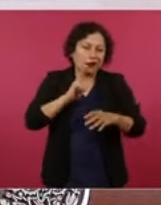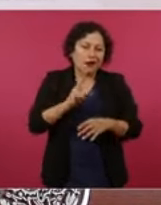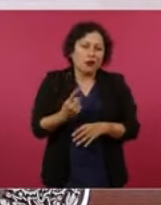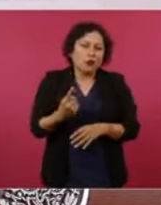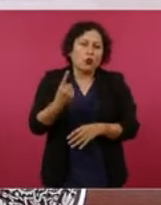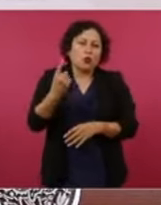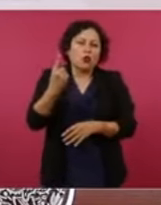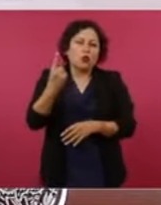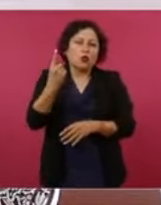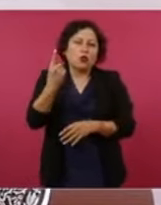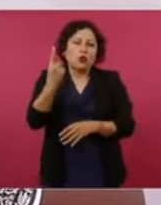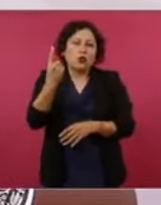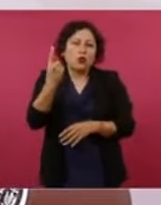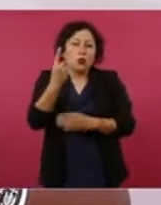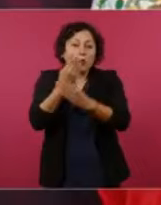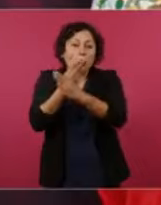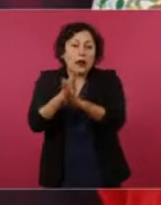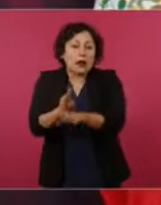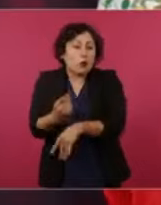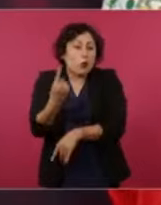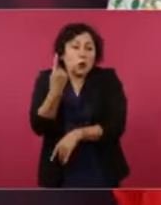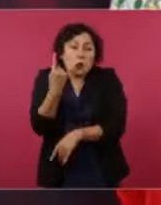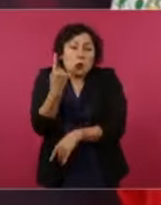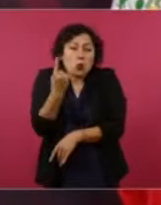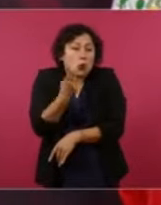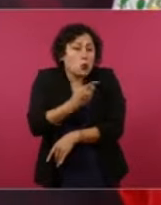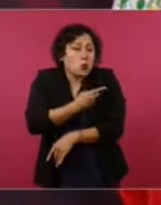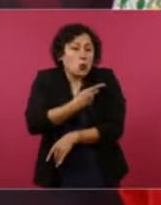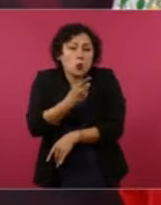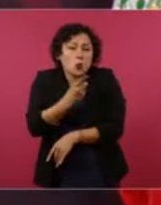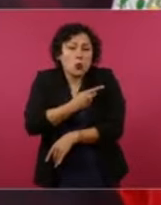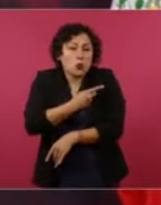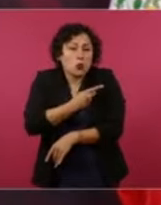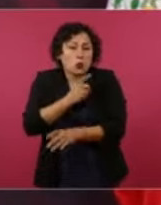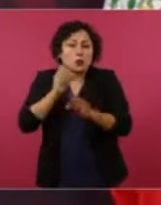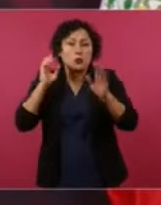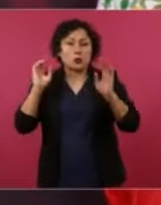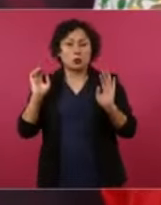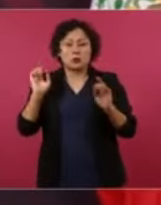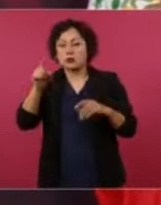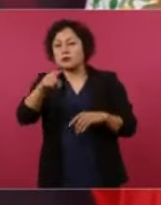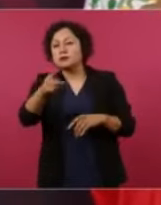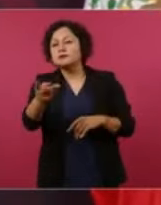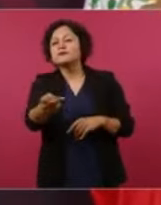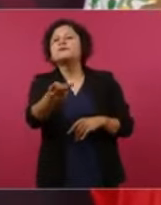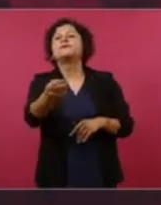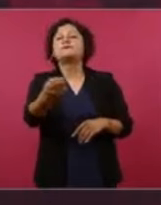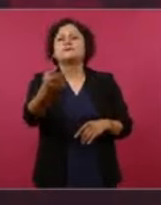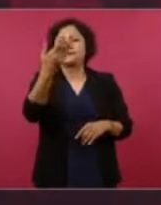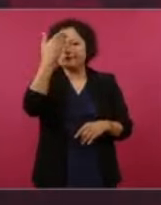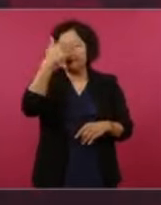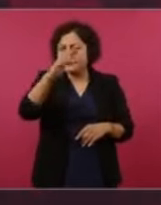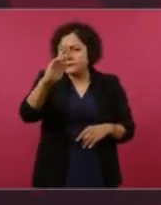dejaron un solo banco, que si les pregunto cómo se llamaba,